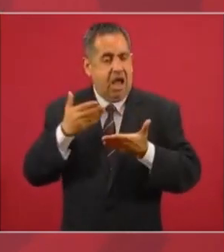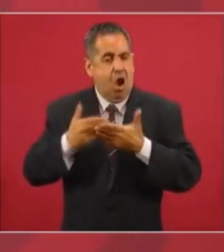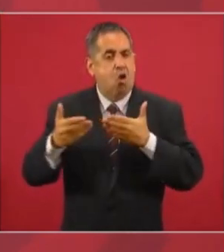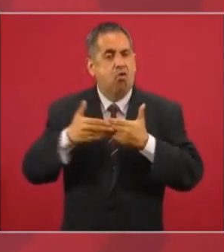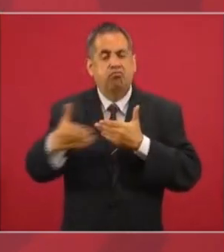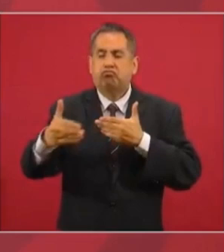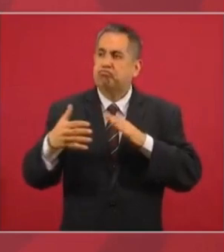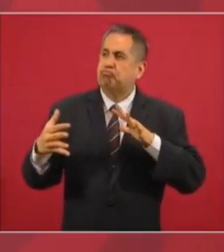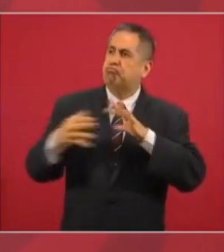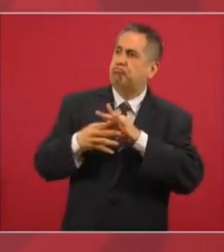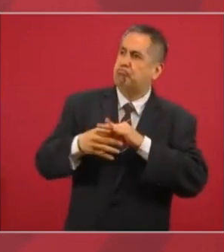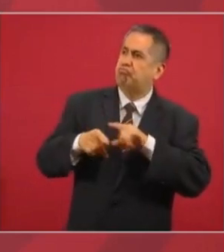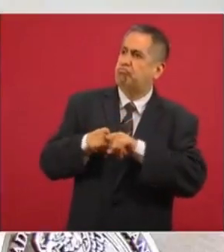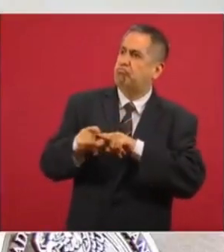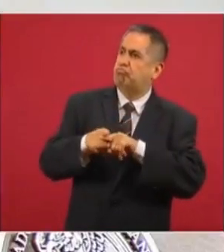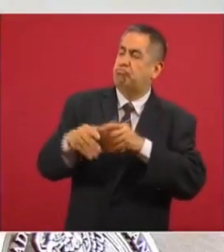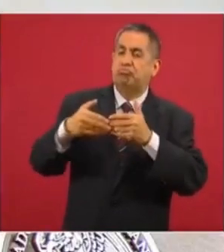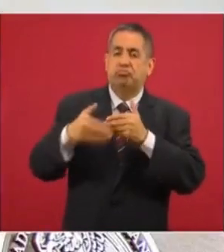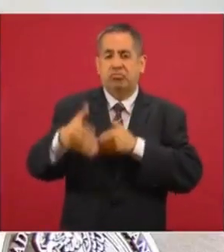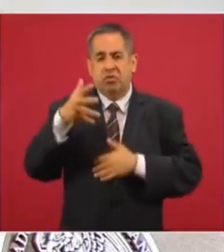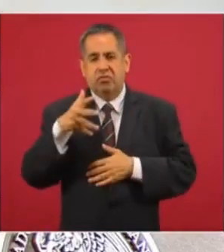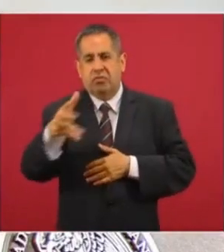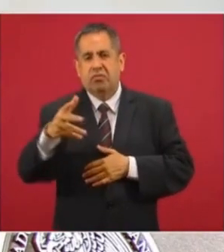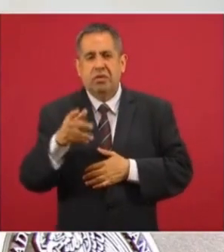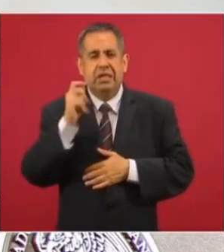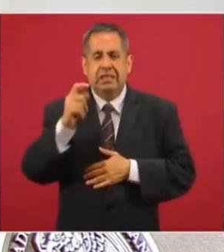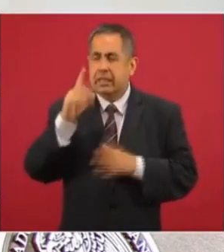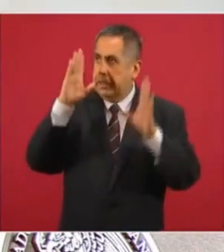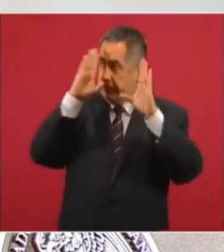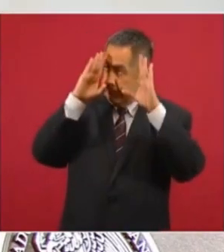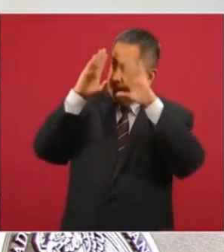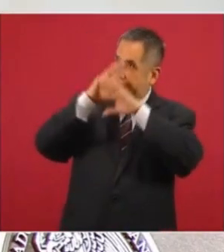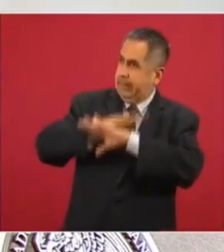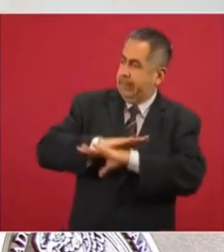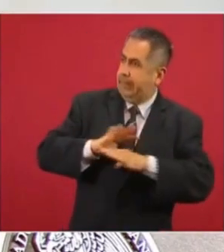y ver hacia adelante, pensar en la reconciliación.